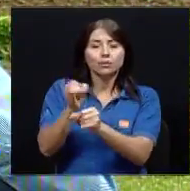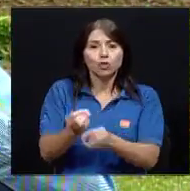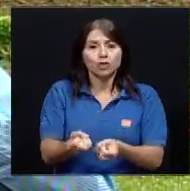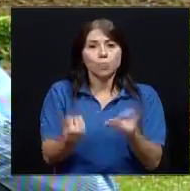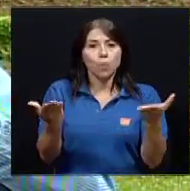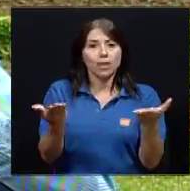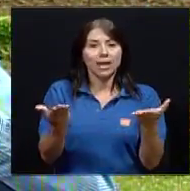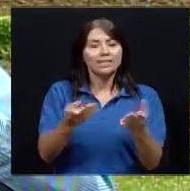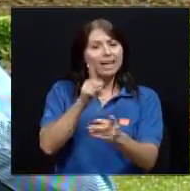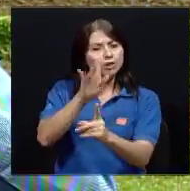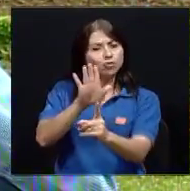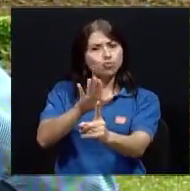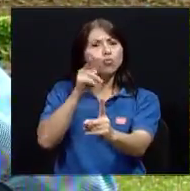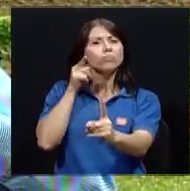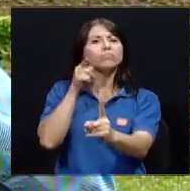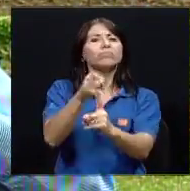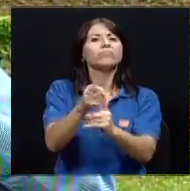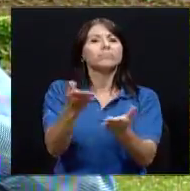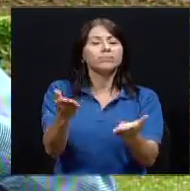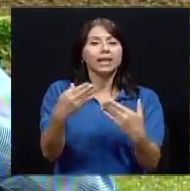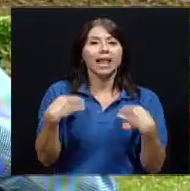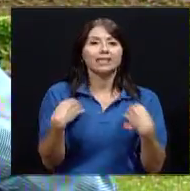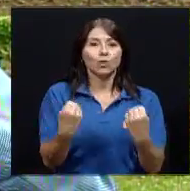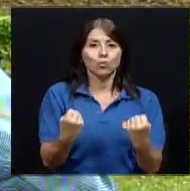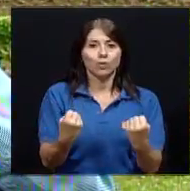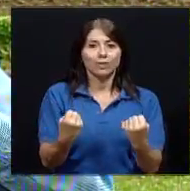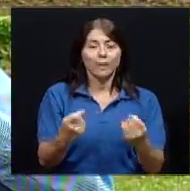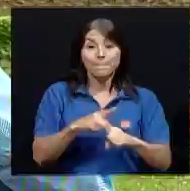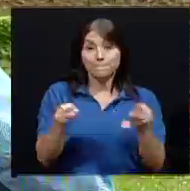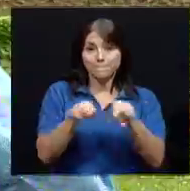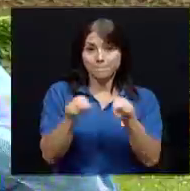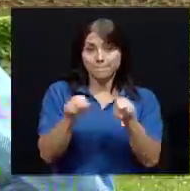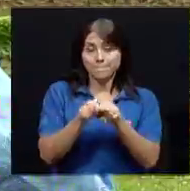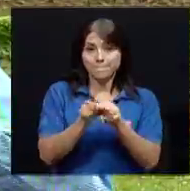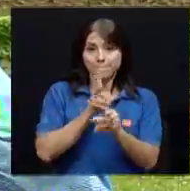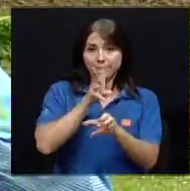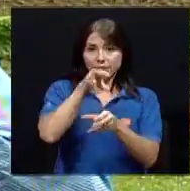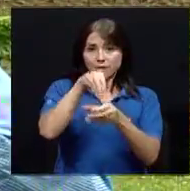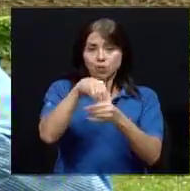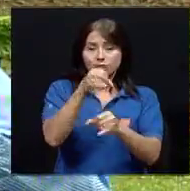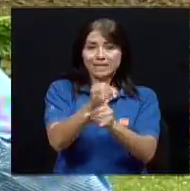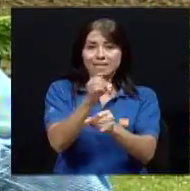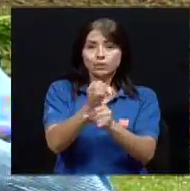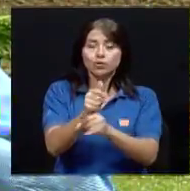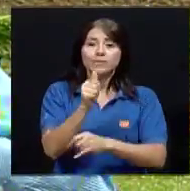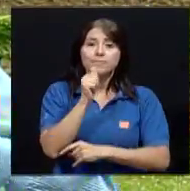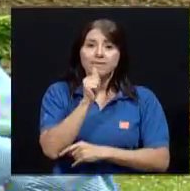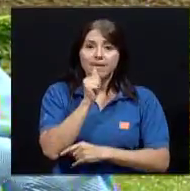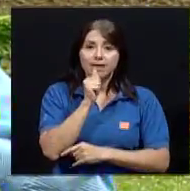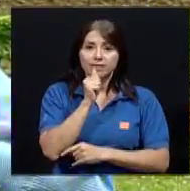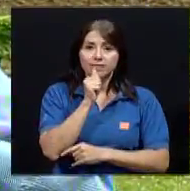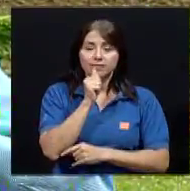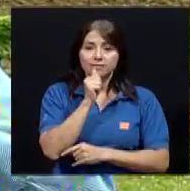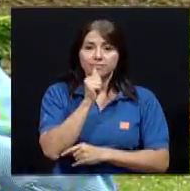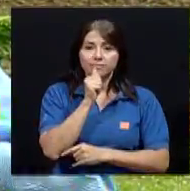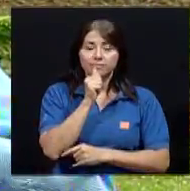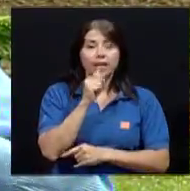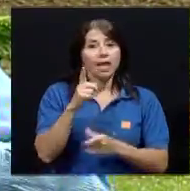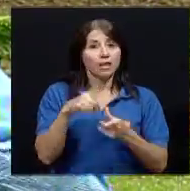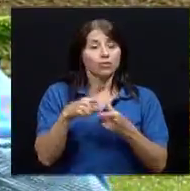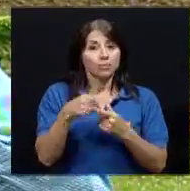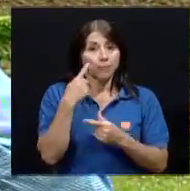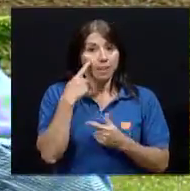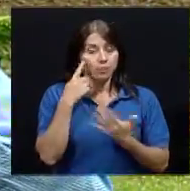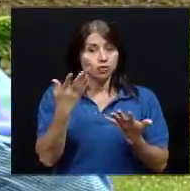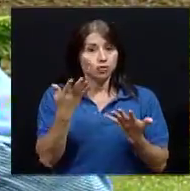también, pero incluye también a las instituciones privadas. Entonces, vemos aquí cómo, además de las